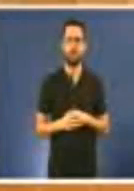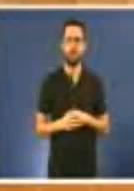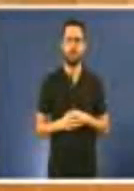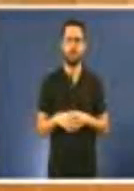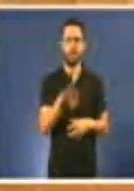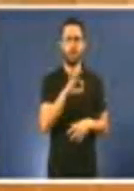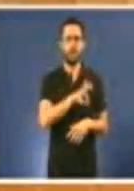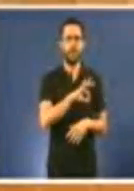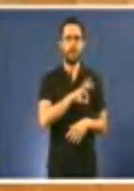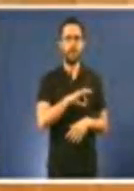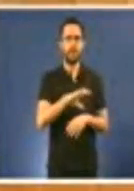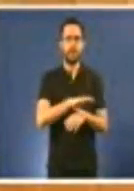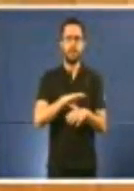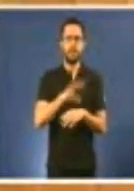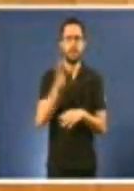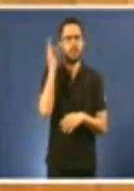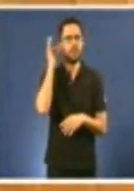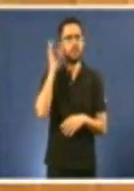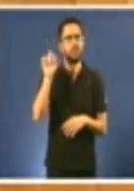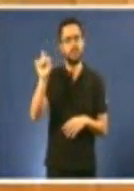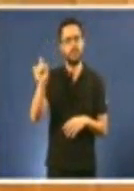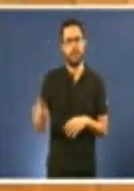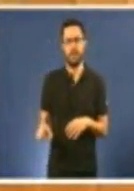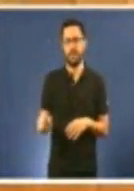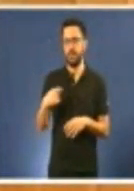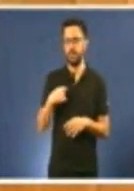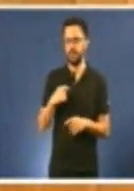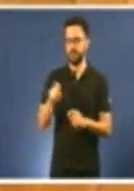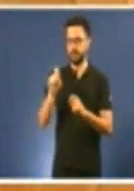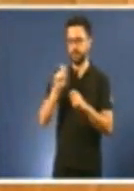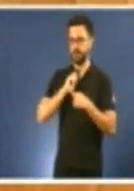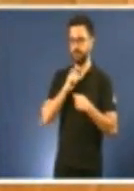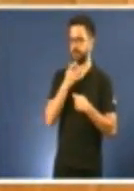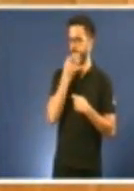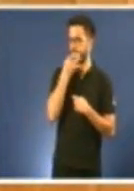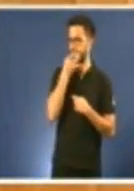Señora conselleira, fixo-me vostedes sentir vergoña allea.